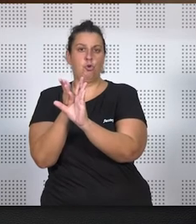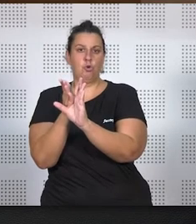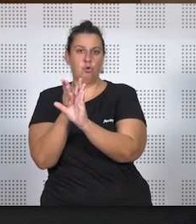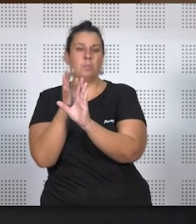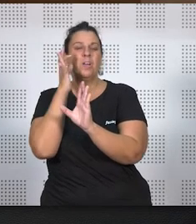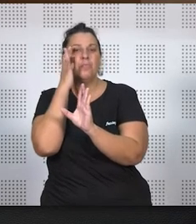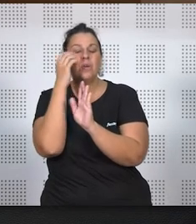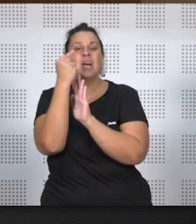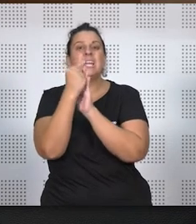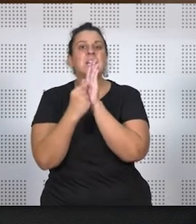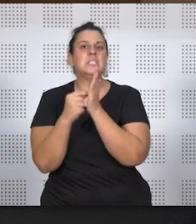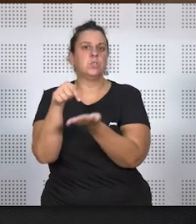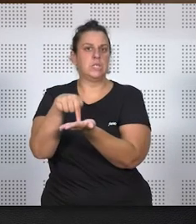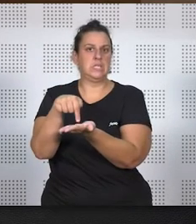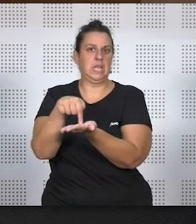requisitos.